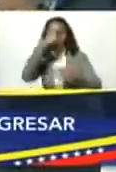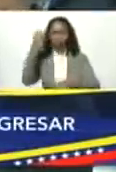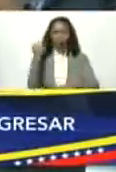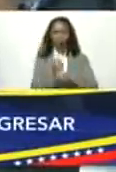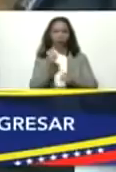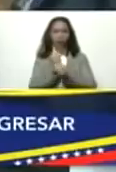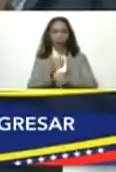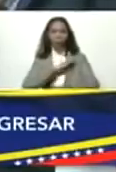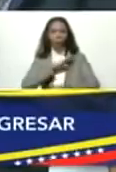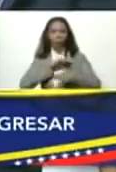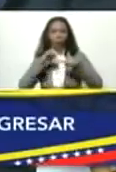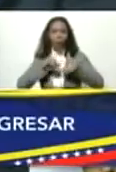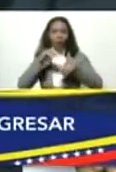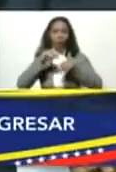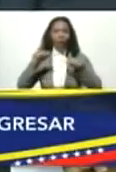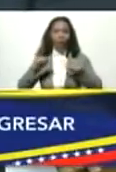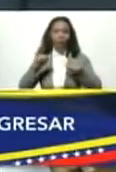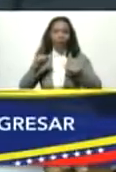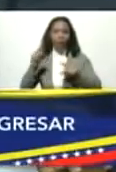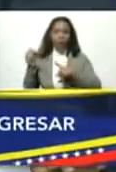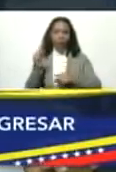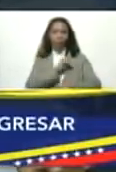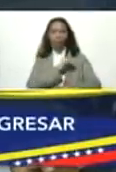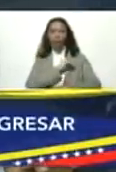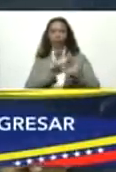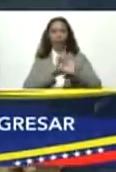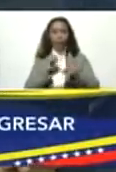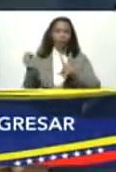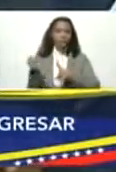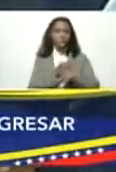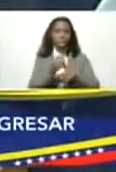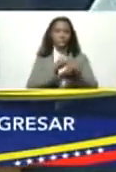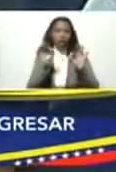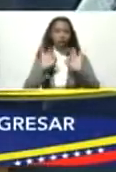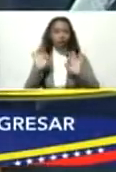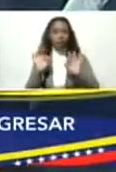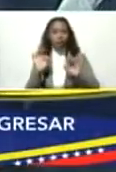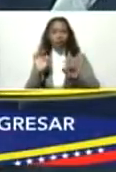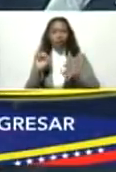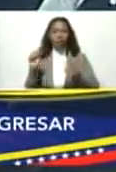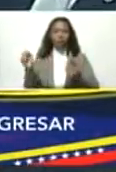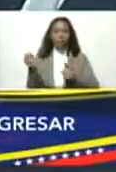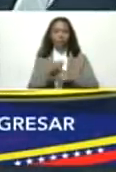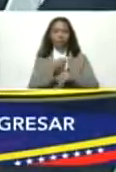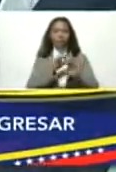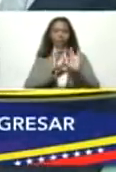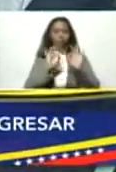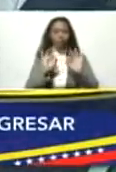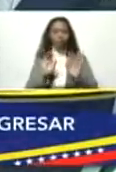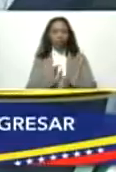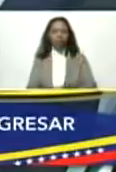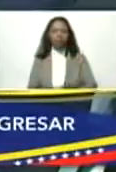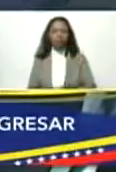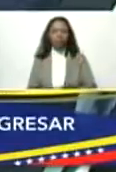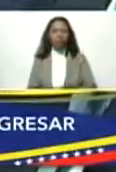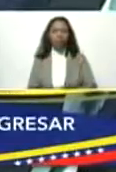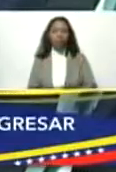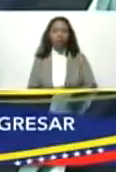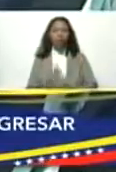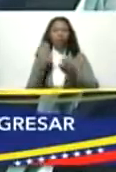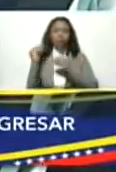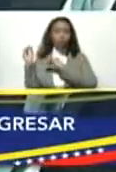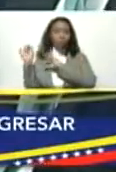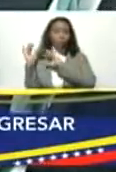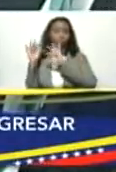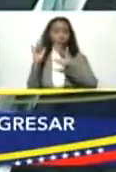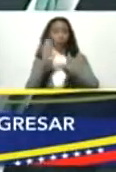en su tierra sin xenofobia sin discriminación sin maltrato ya se están regresando muchos por